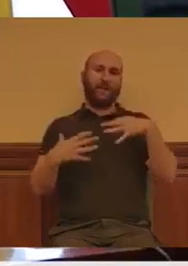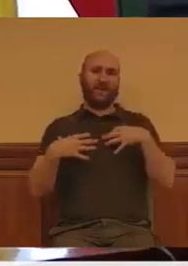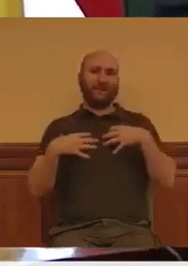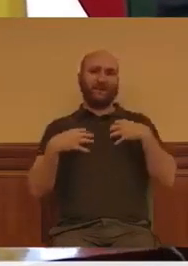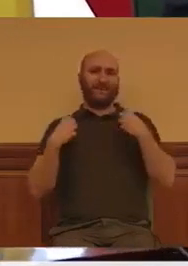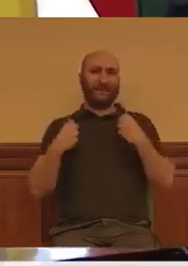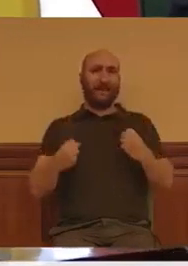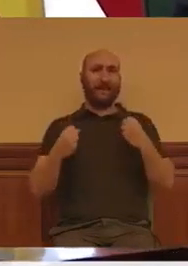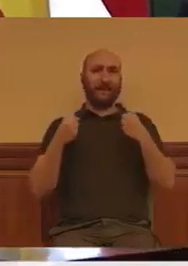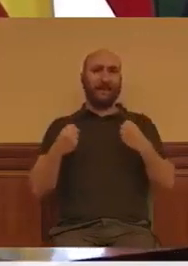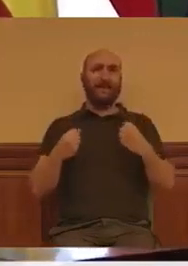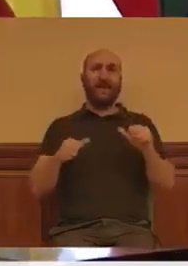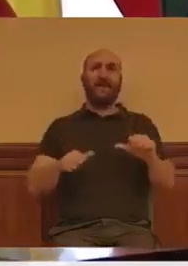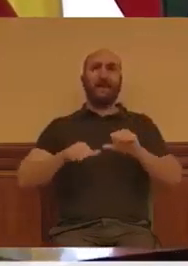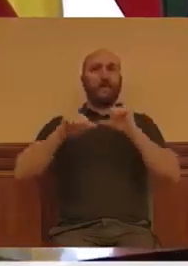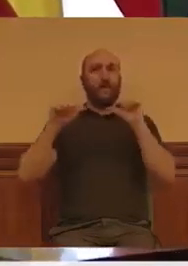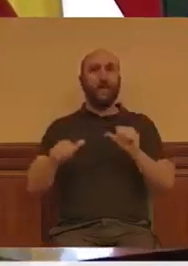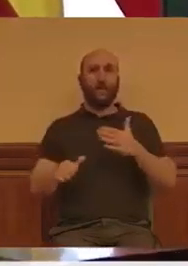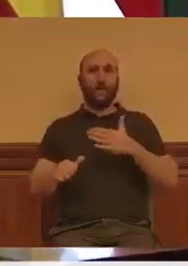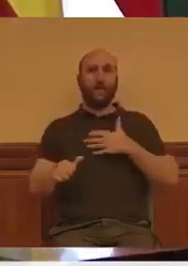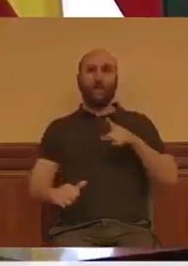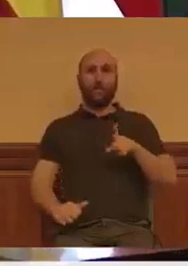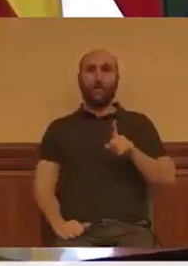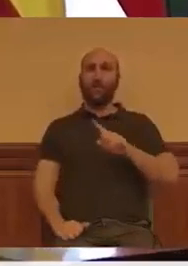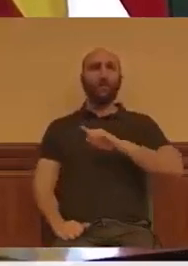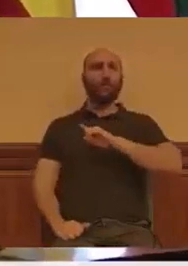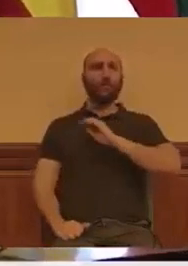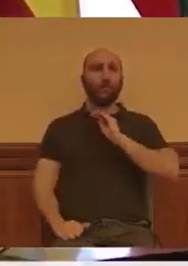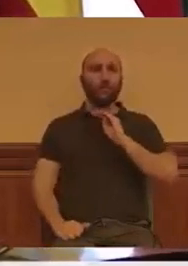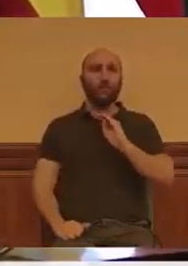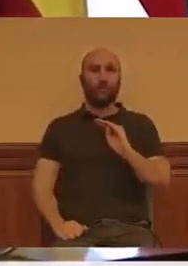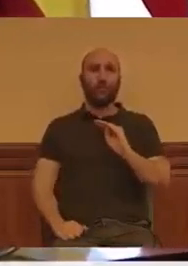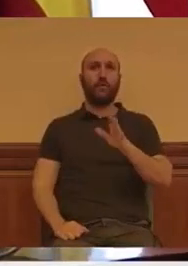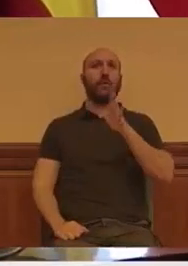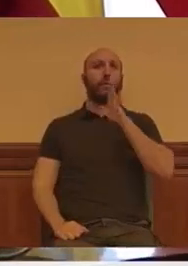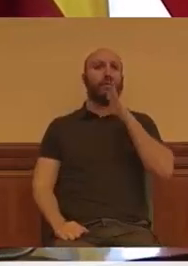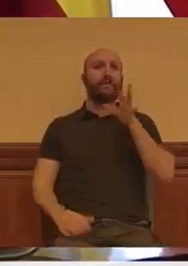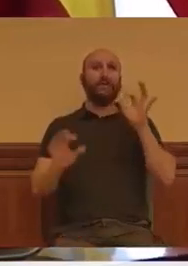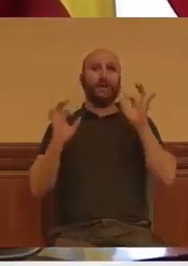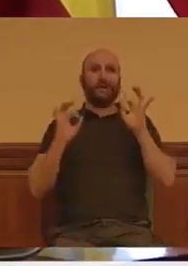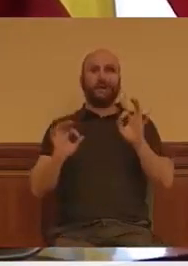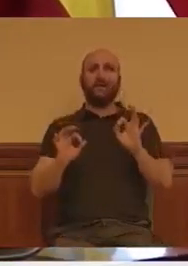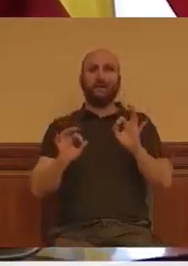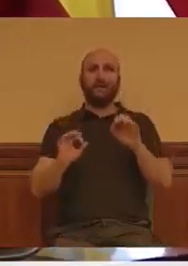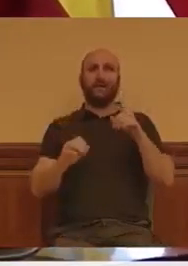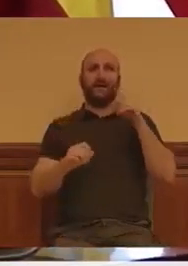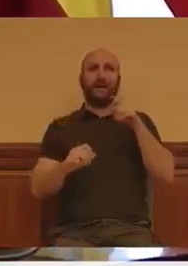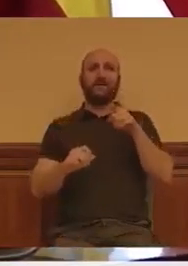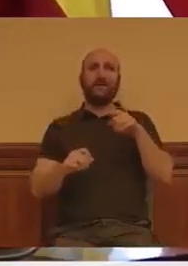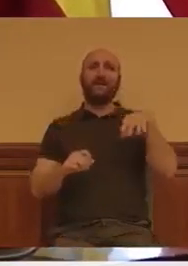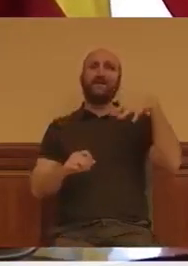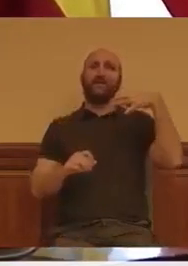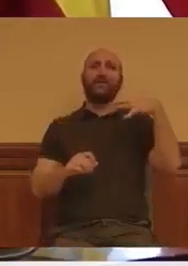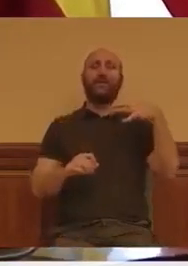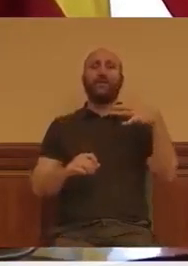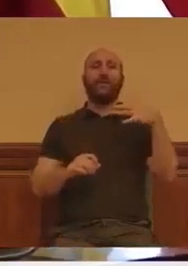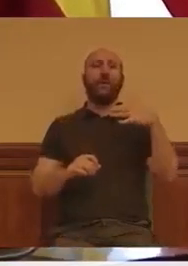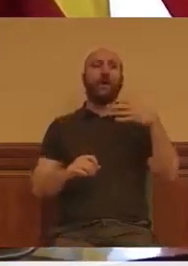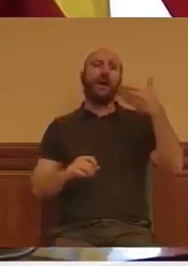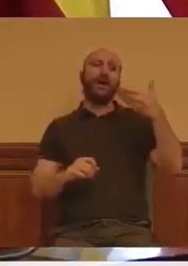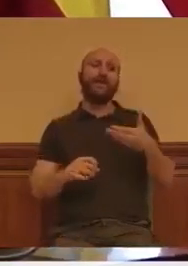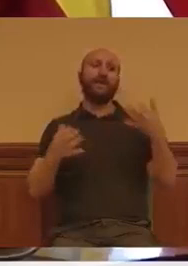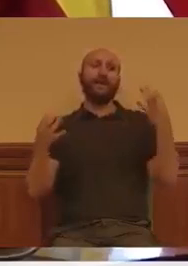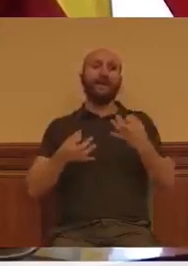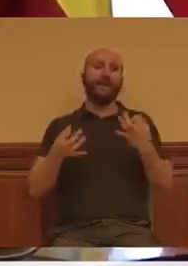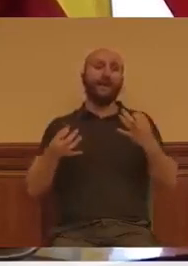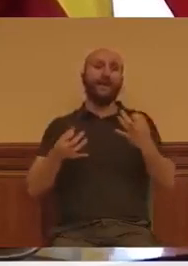es nuestro modelo. Es el suyo. Por tanto, oiga, es lo que hay. A usted lo único que le parece grave es que se haya grabado la